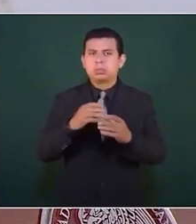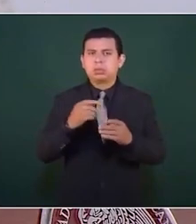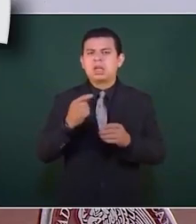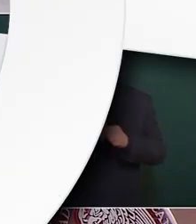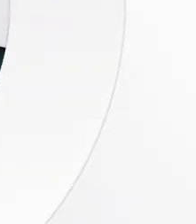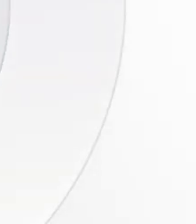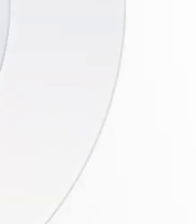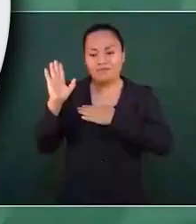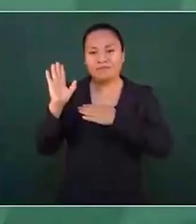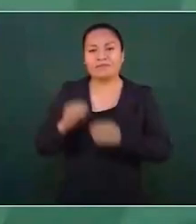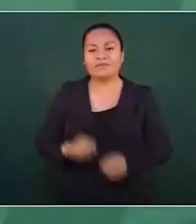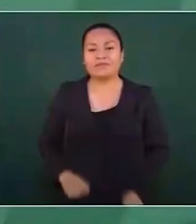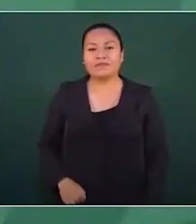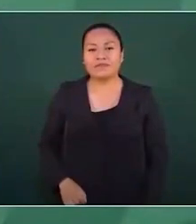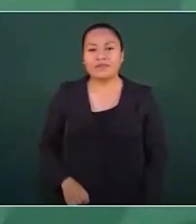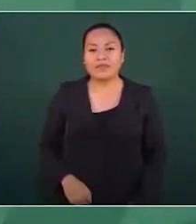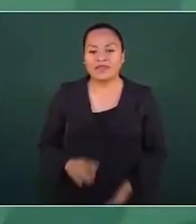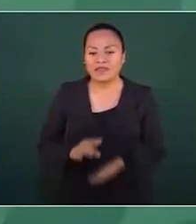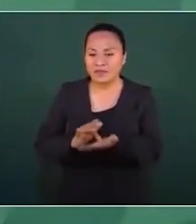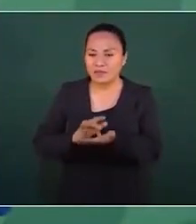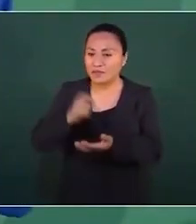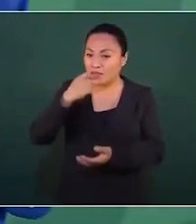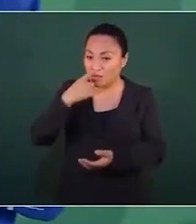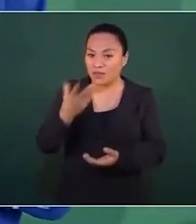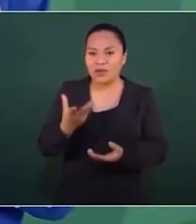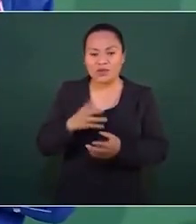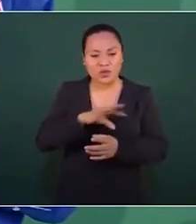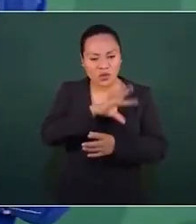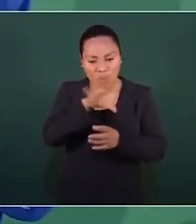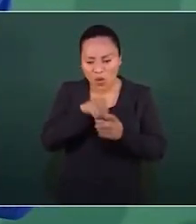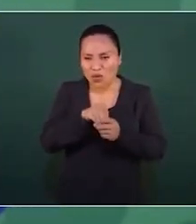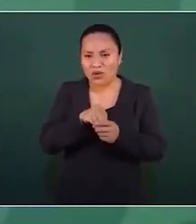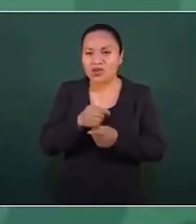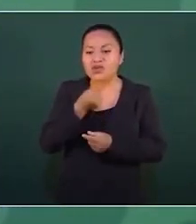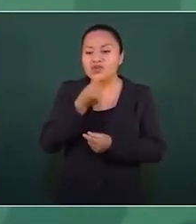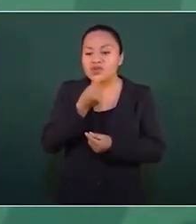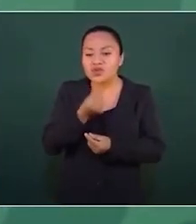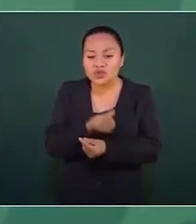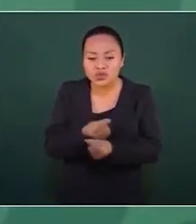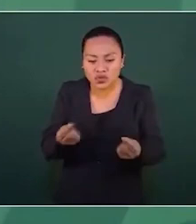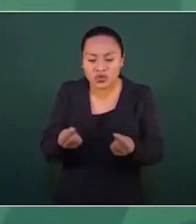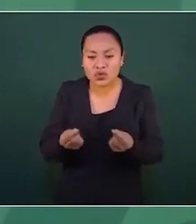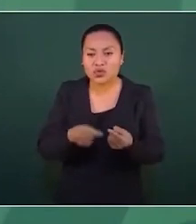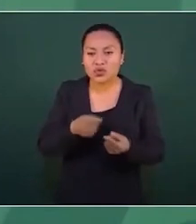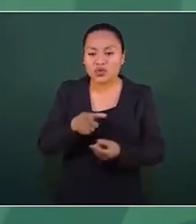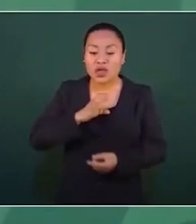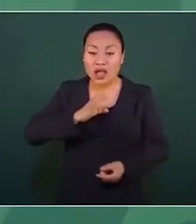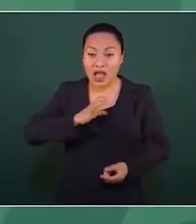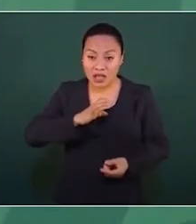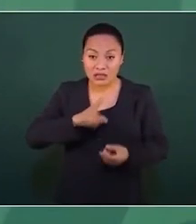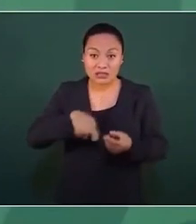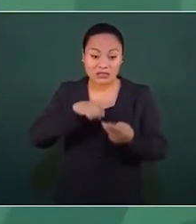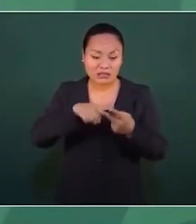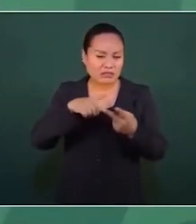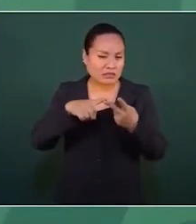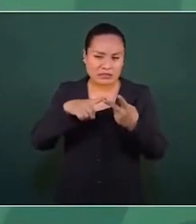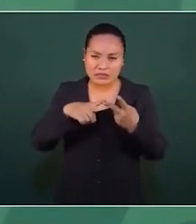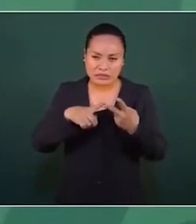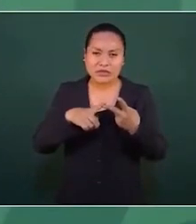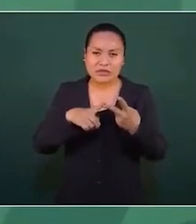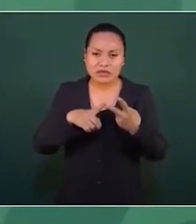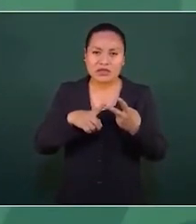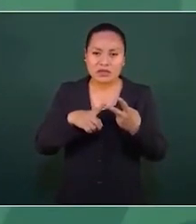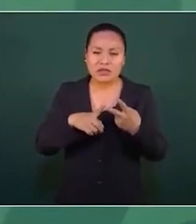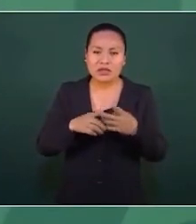sucedido. Los medicamentos generales, los medicamentos para los niños con cáncer, que